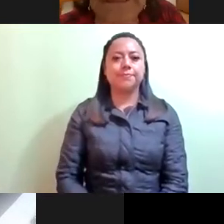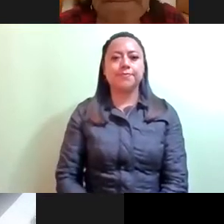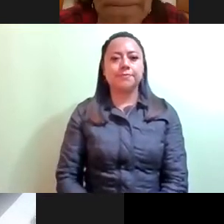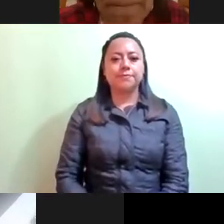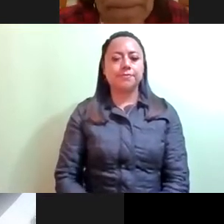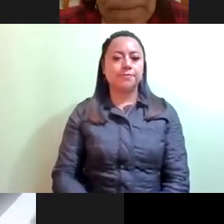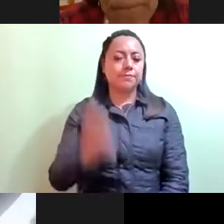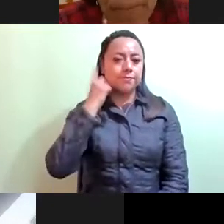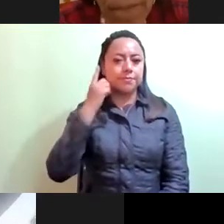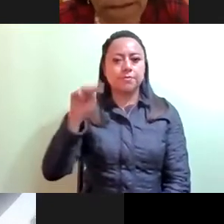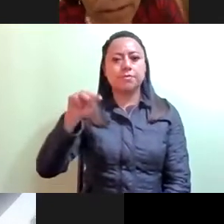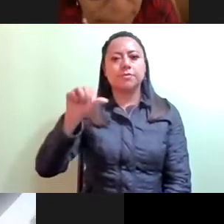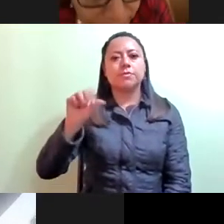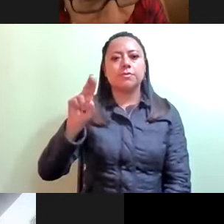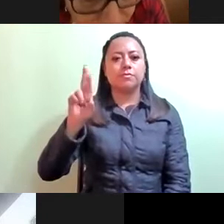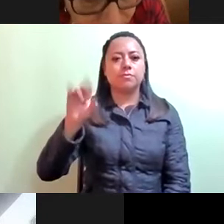Diputado Mauricio Otávez Chatea.